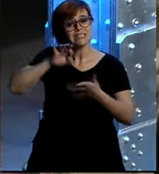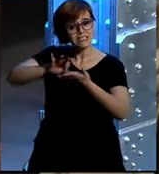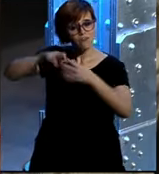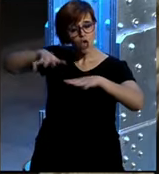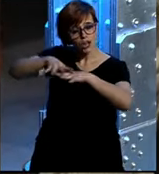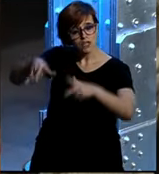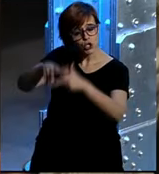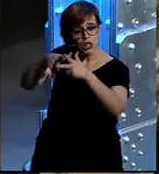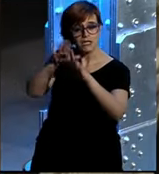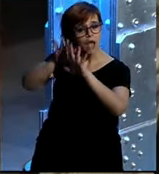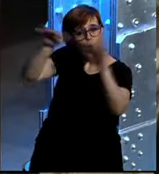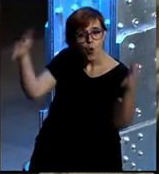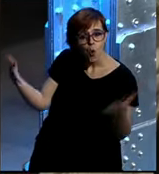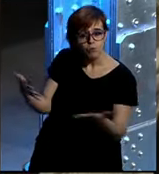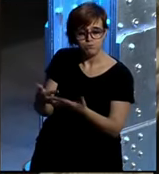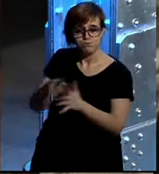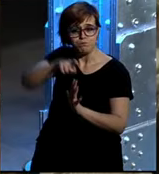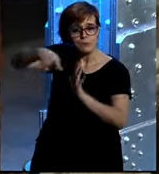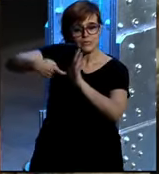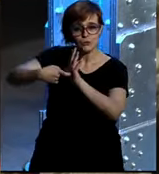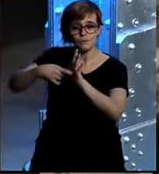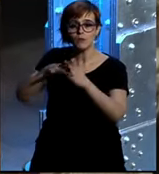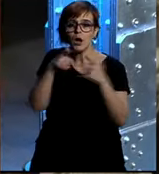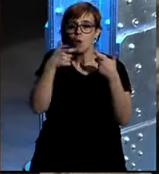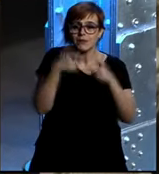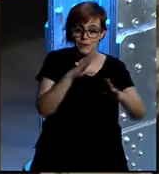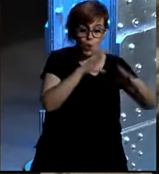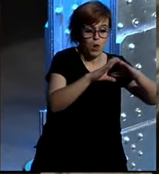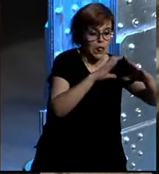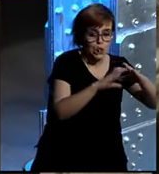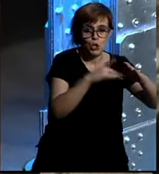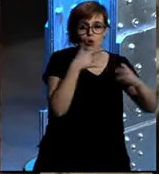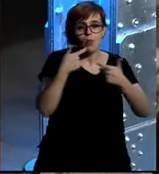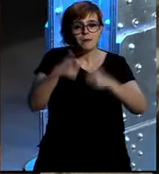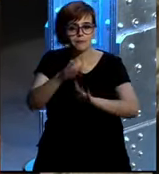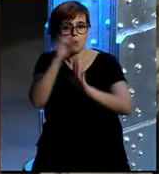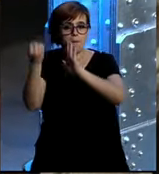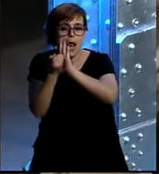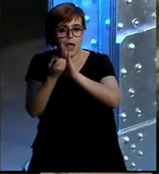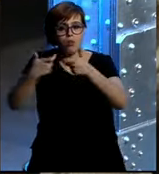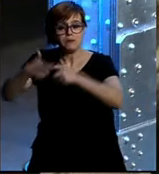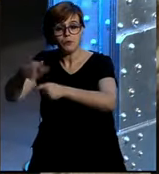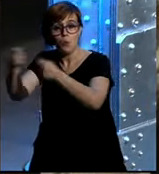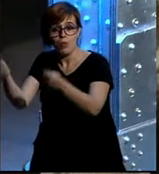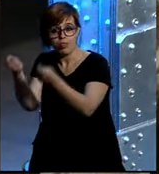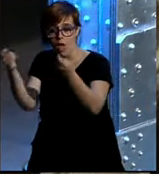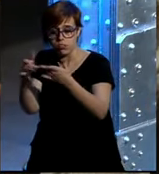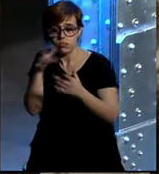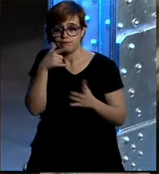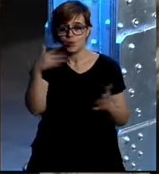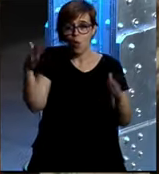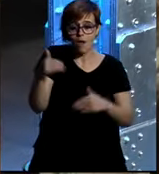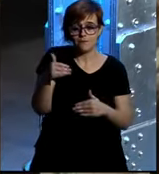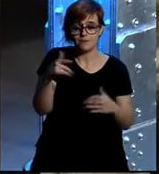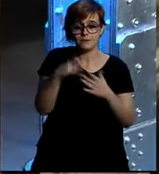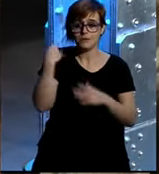es integral ya no lo puedes meter ni en temas en el departamento de comunicación ni de marca ni de publicidad y es verdad